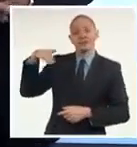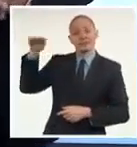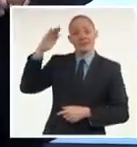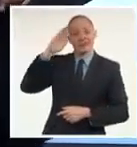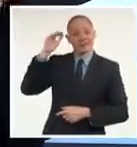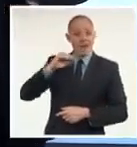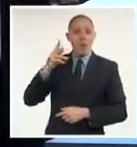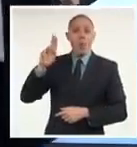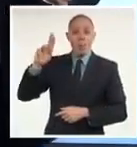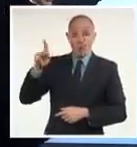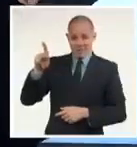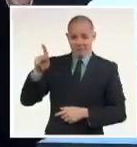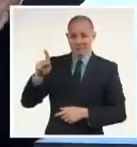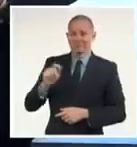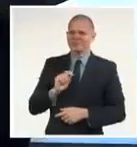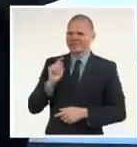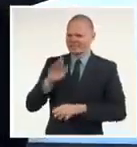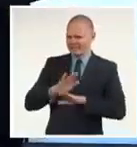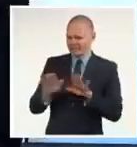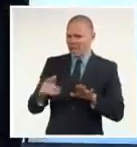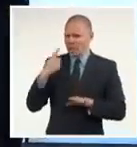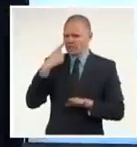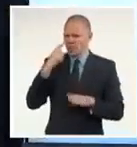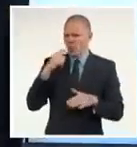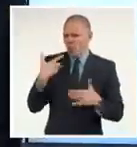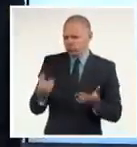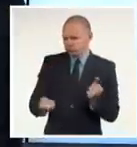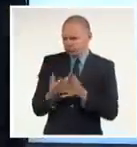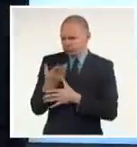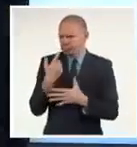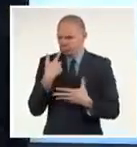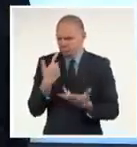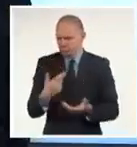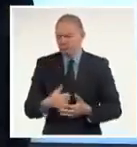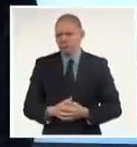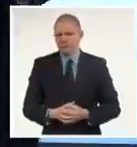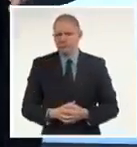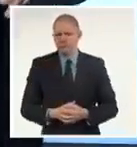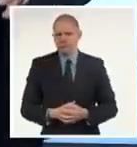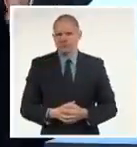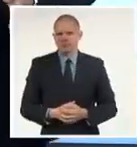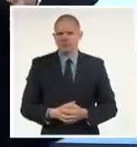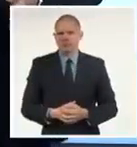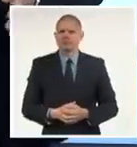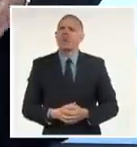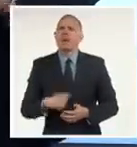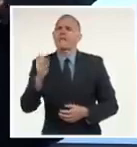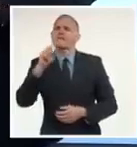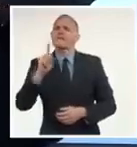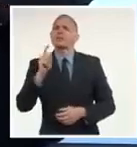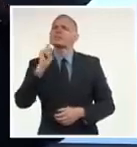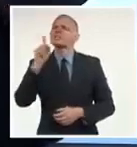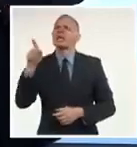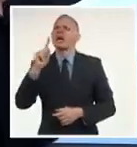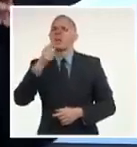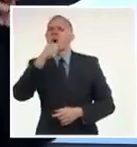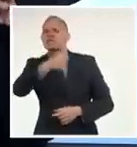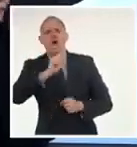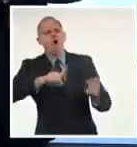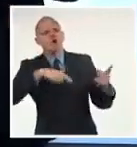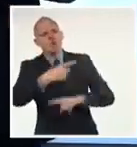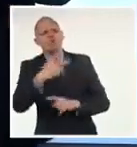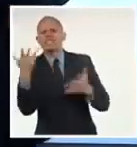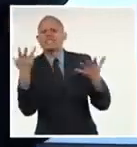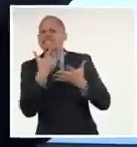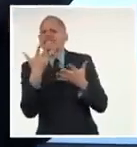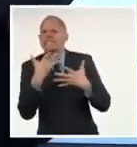Reino Unido. Vamos a buscar las esencias para entender este asunto. ¿Quién demanda al Banco Nacional de Cuba y al Estado